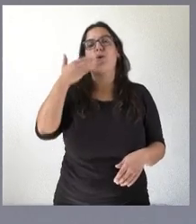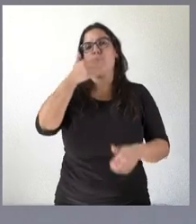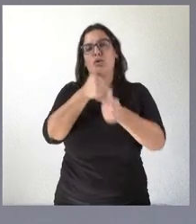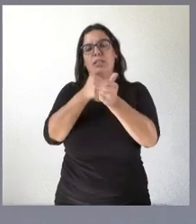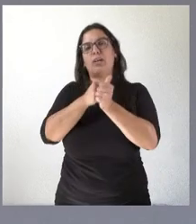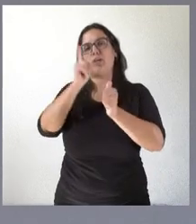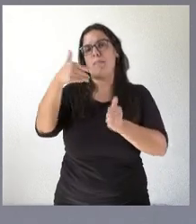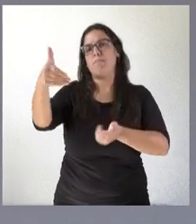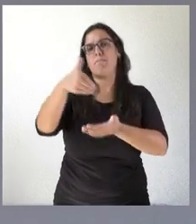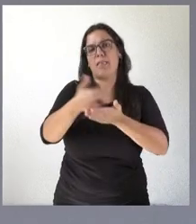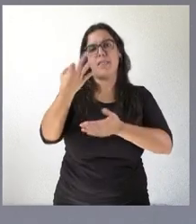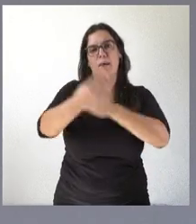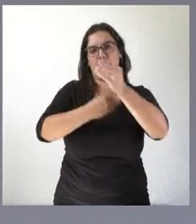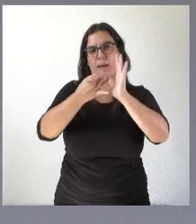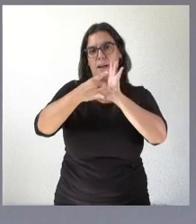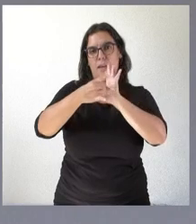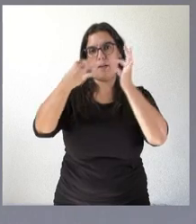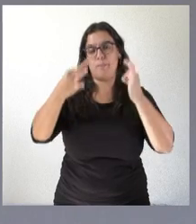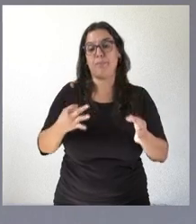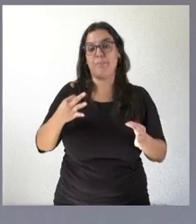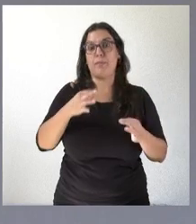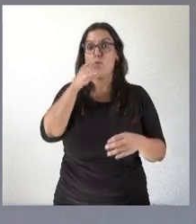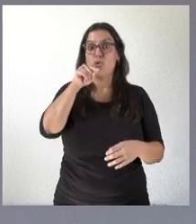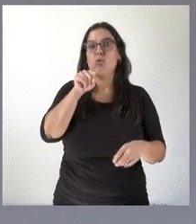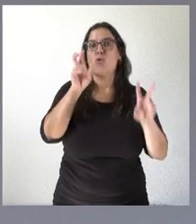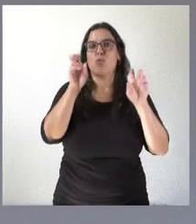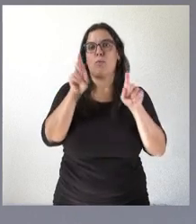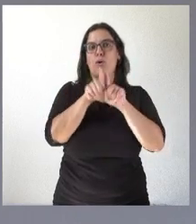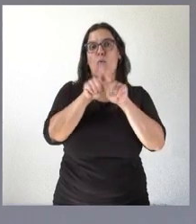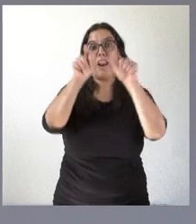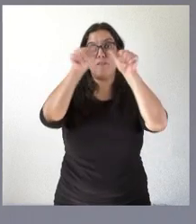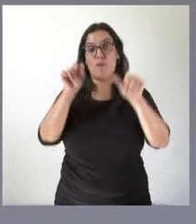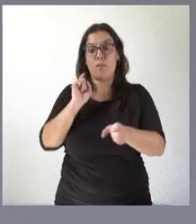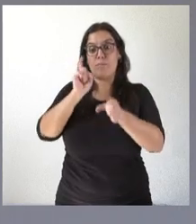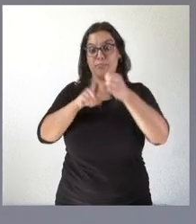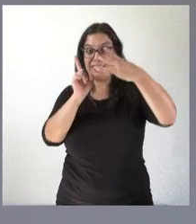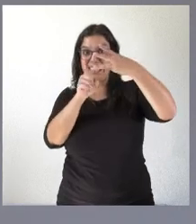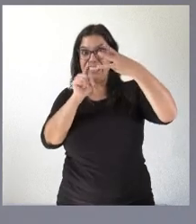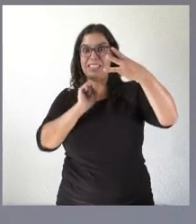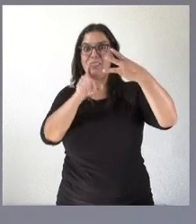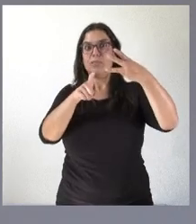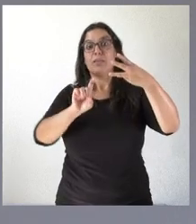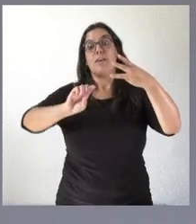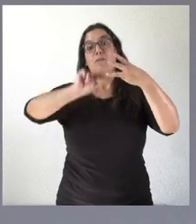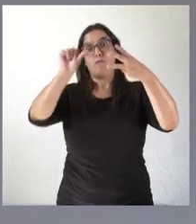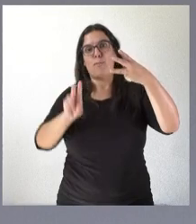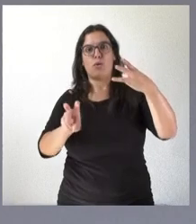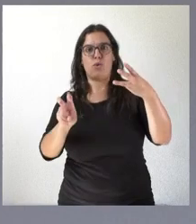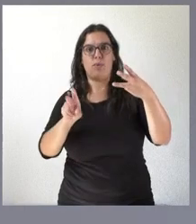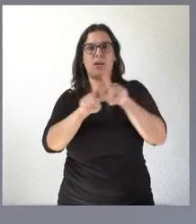de nuestra comunidad. Esta es la gran novedad que establece el decreto y que una vez puesto en marcha